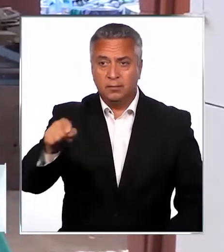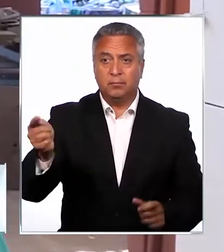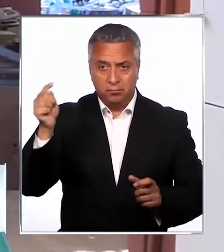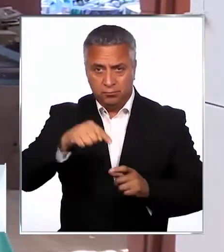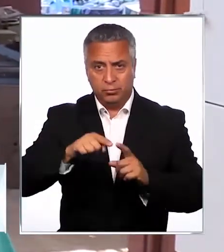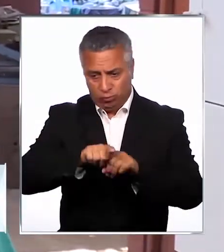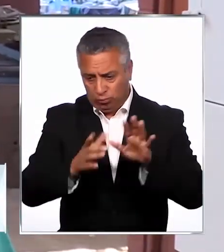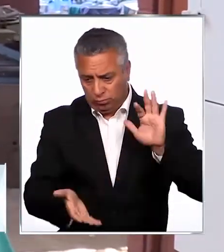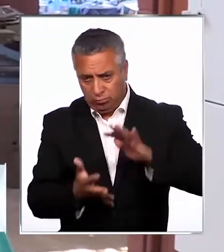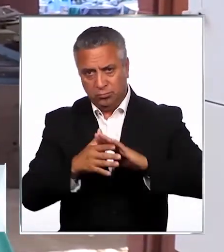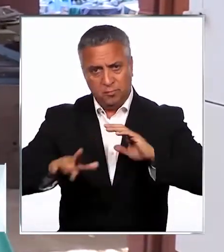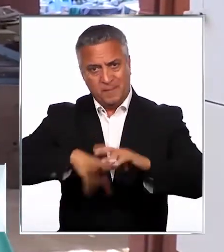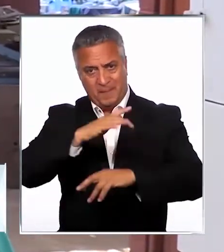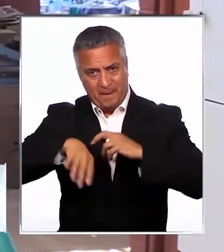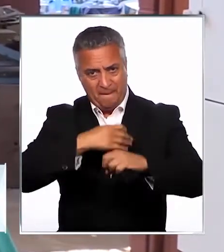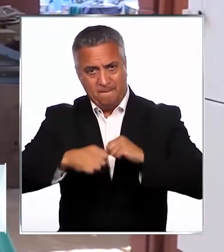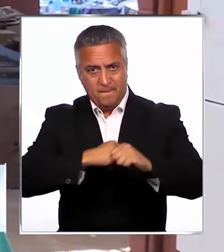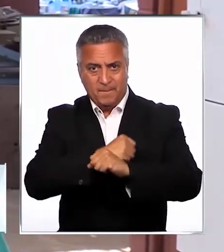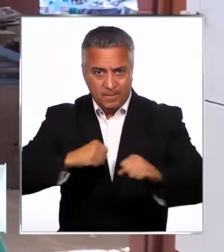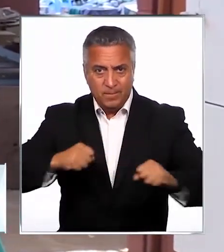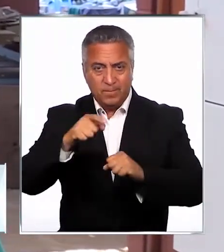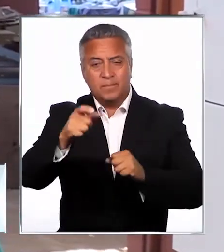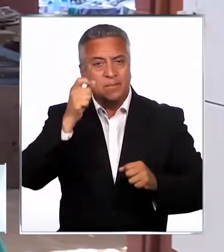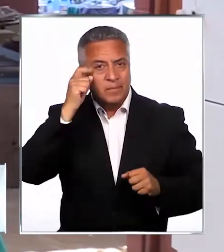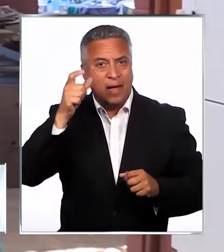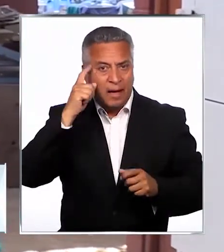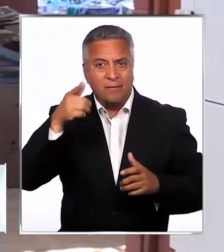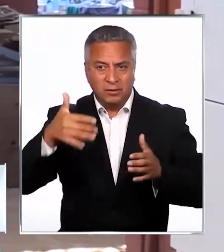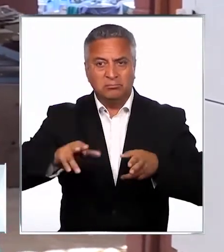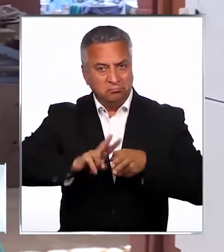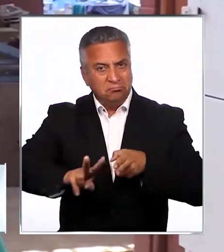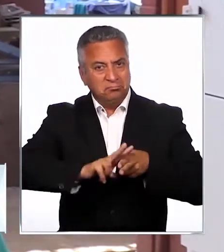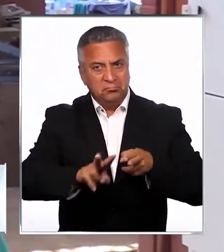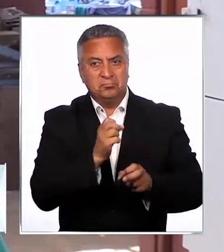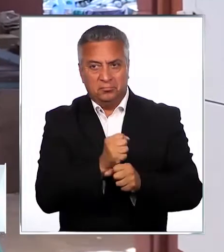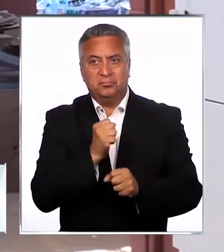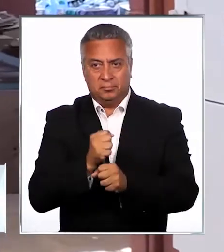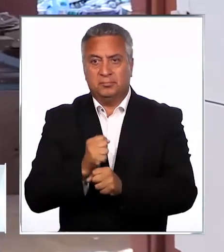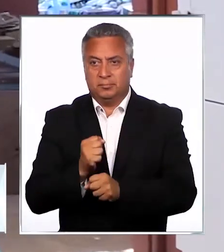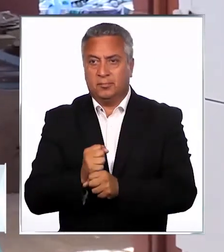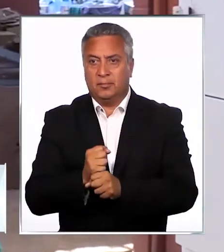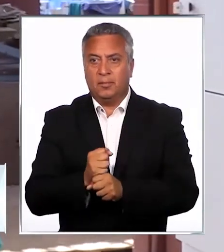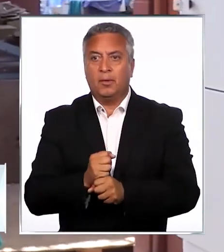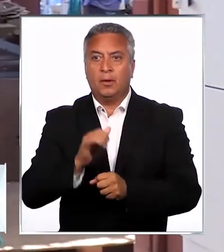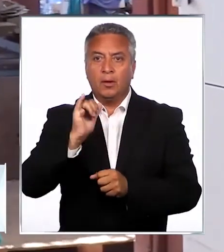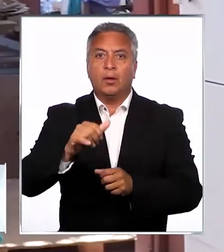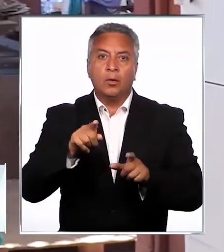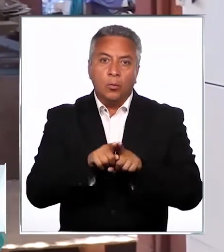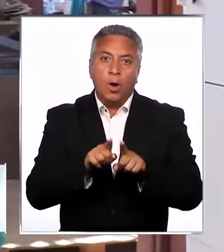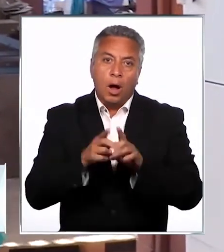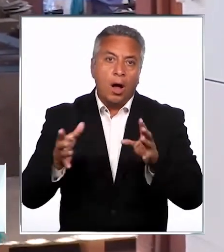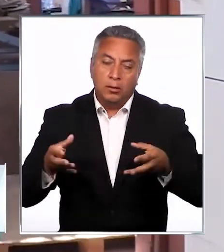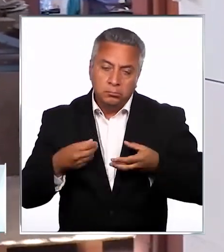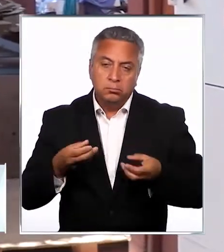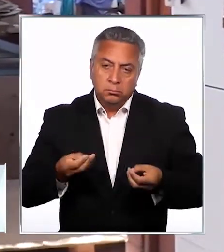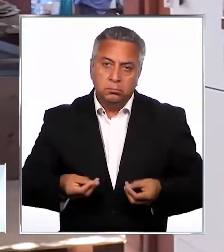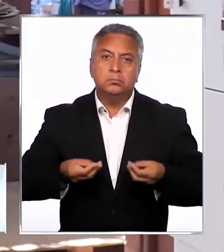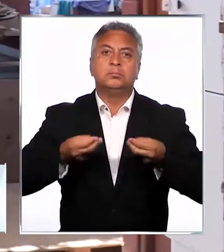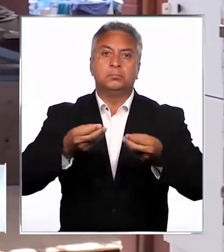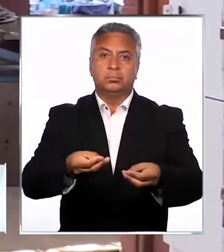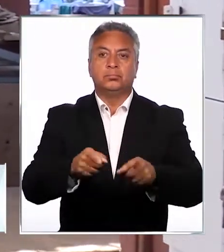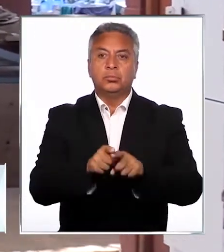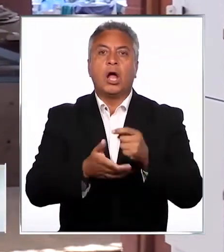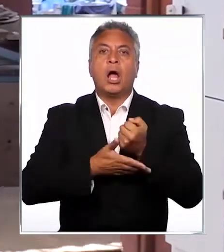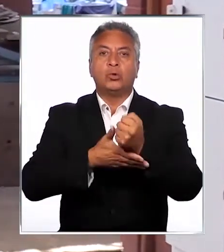los hijos de amarrar los partos, los hijos de los sacos también y hacen un aporte también